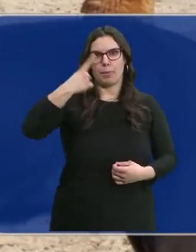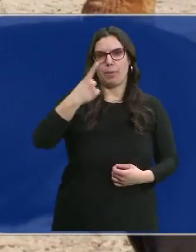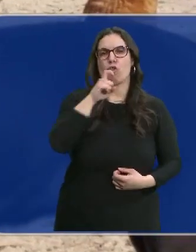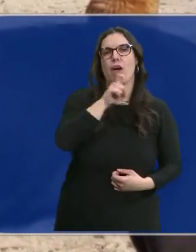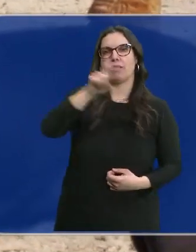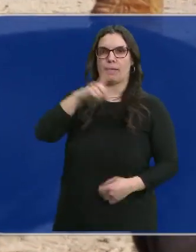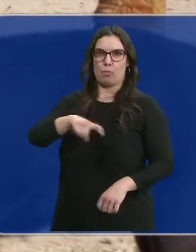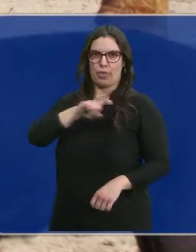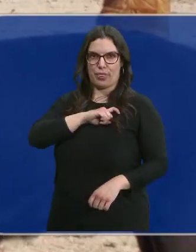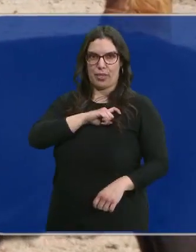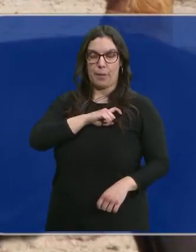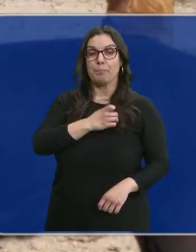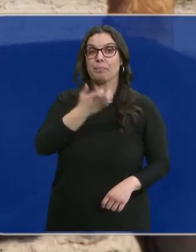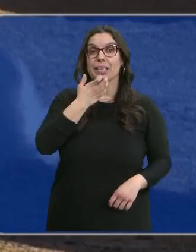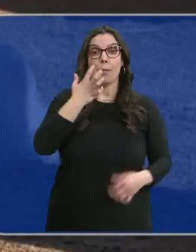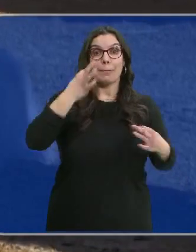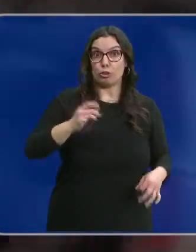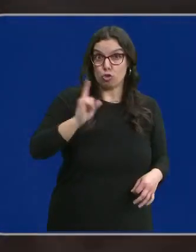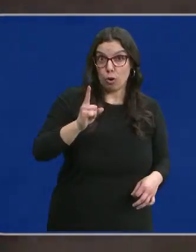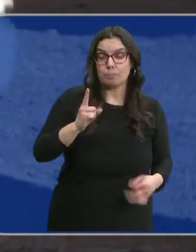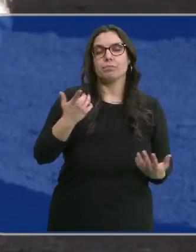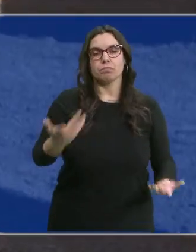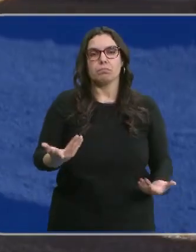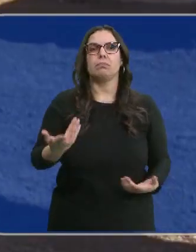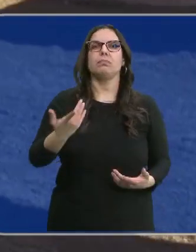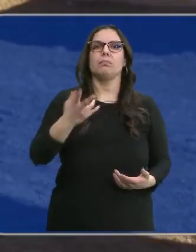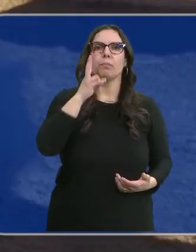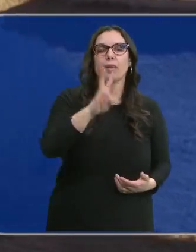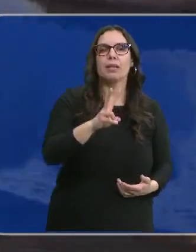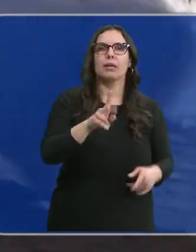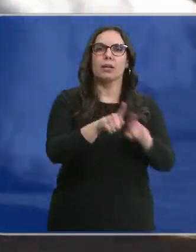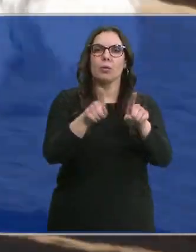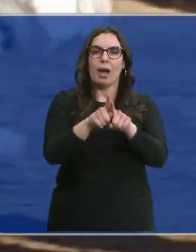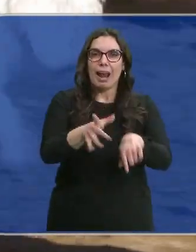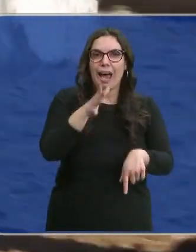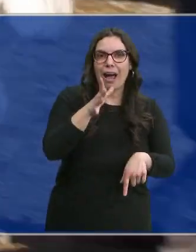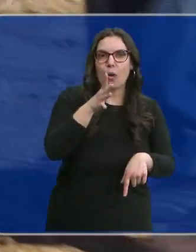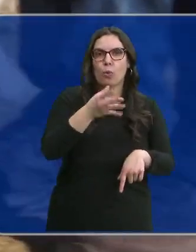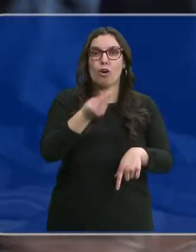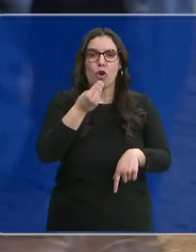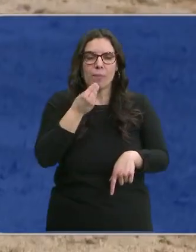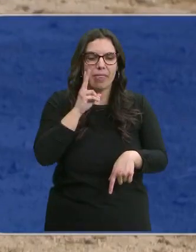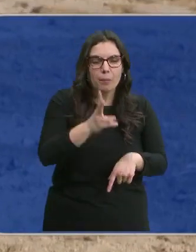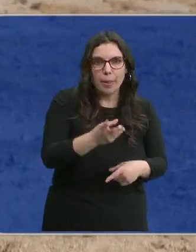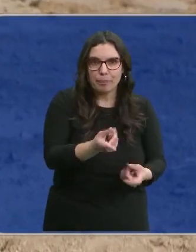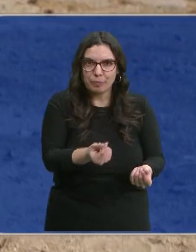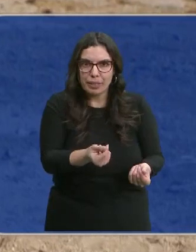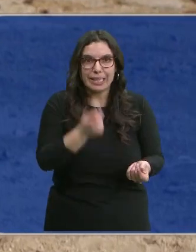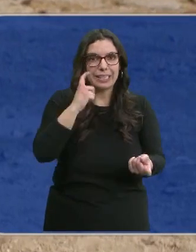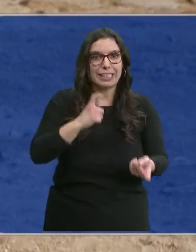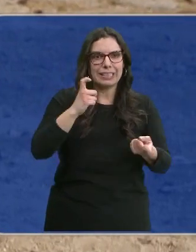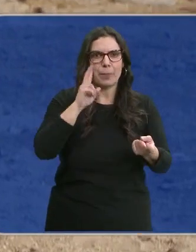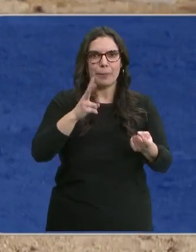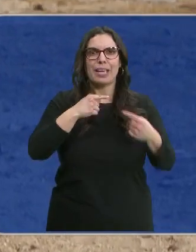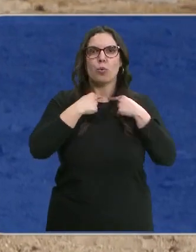es avisar a la policía. En caso de que no sea así, lo primero que tendremos que hacer es darle agua o comida si fuese necesario y revisar si